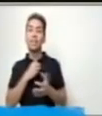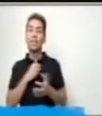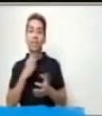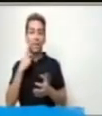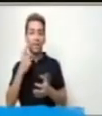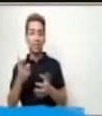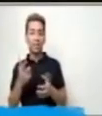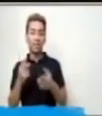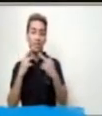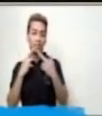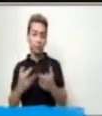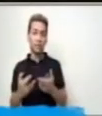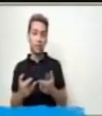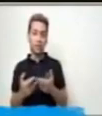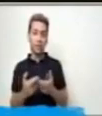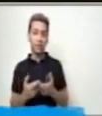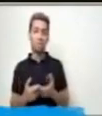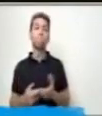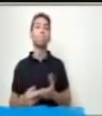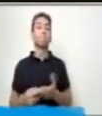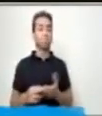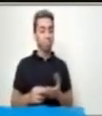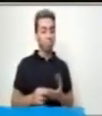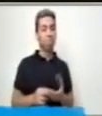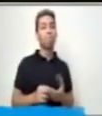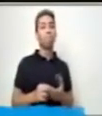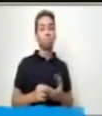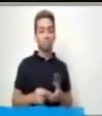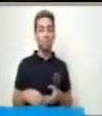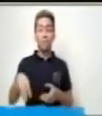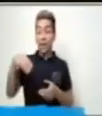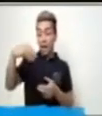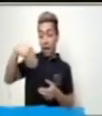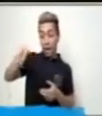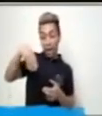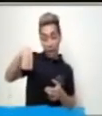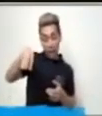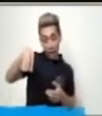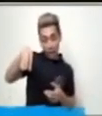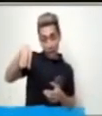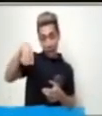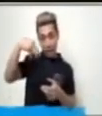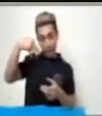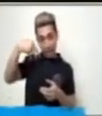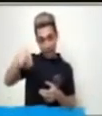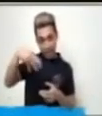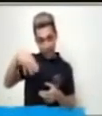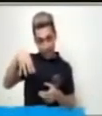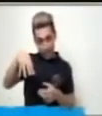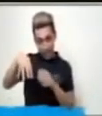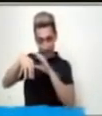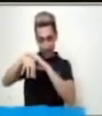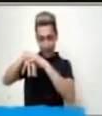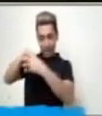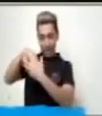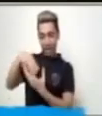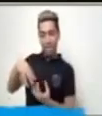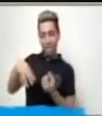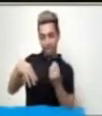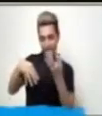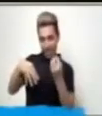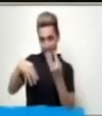respondan. Muy bien. Muy Campanita, campanera, verde por fuera,